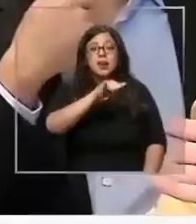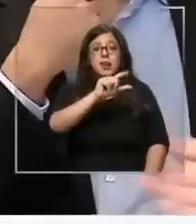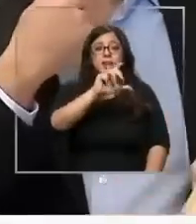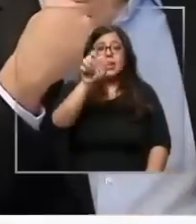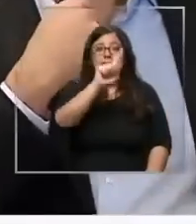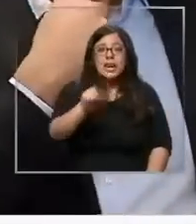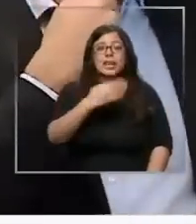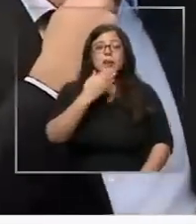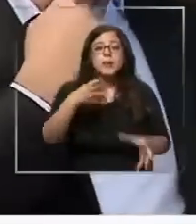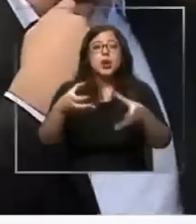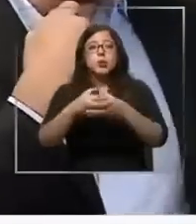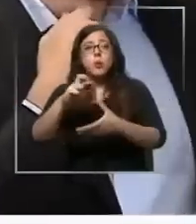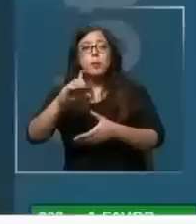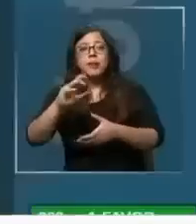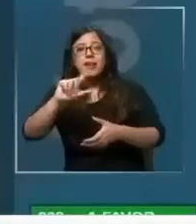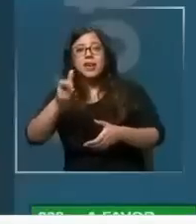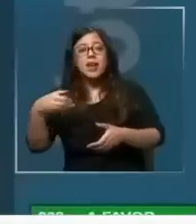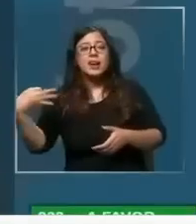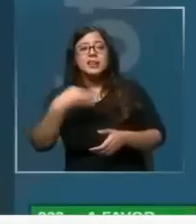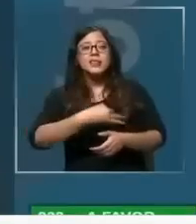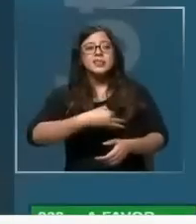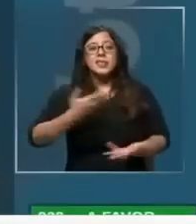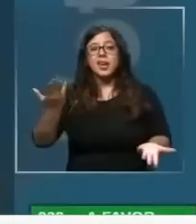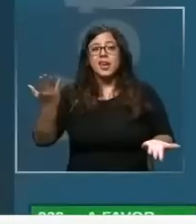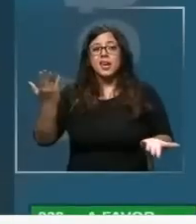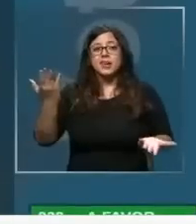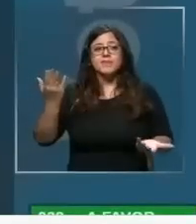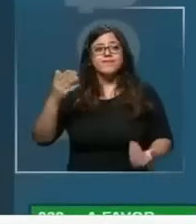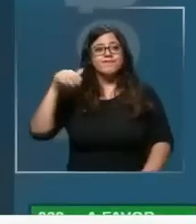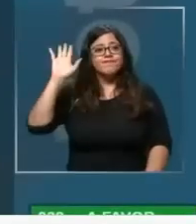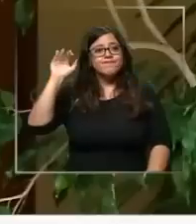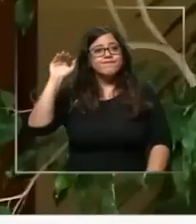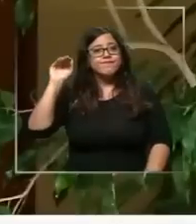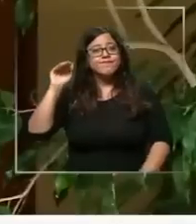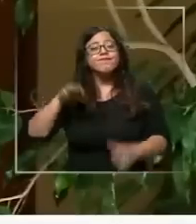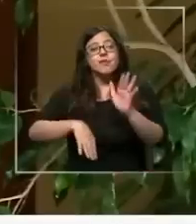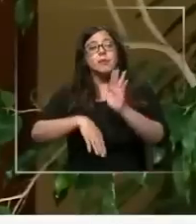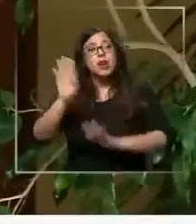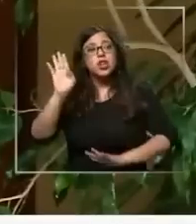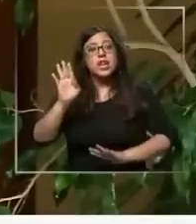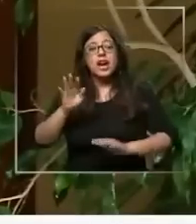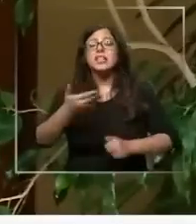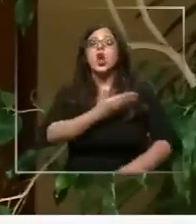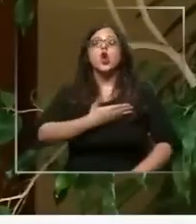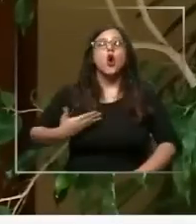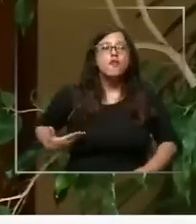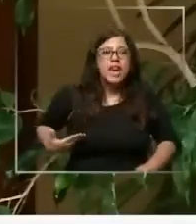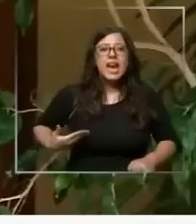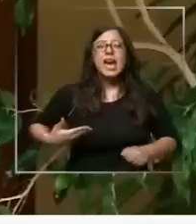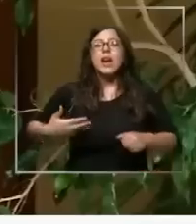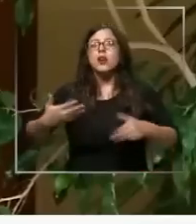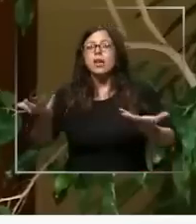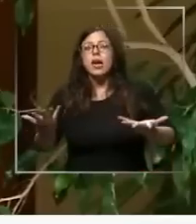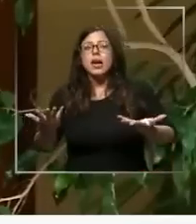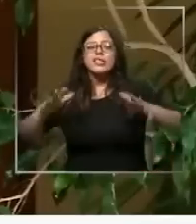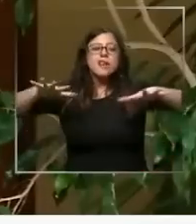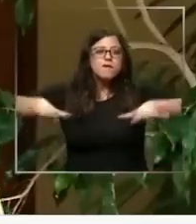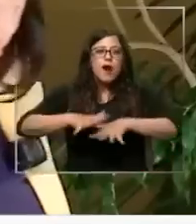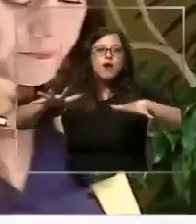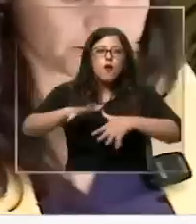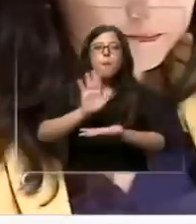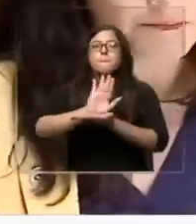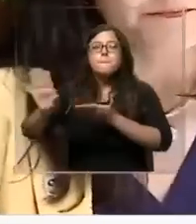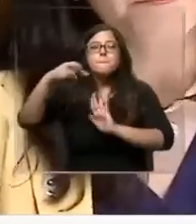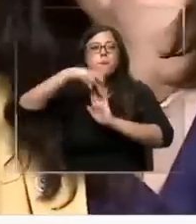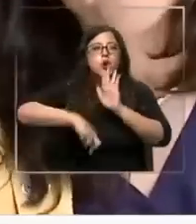del Partido de la Gente, dicen adiós por amplia mayoría. El gobierno movió cielo, mar y tierra para rechazar